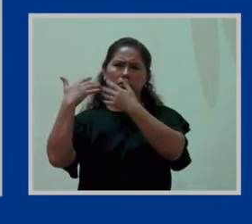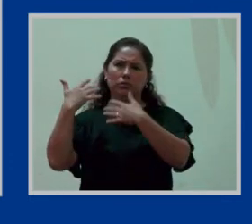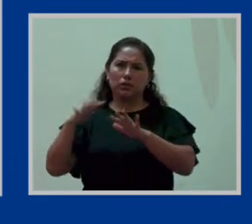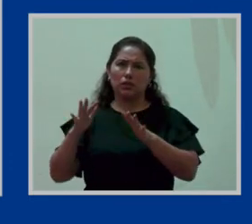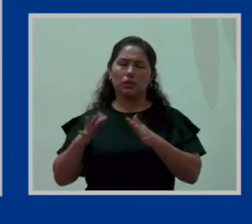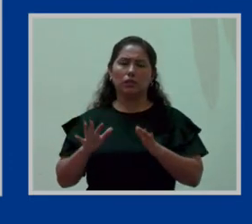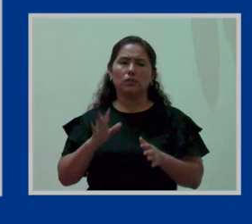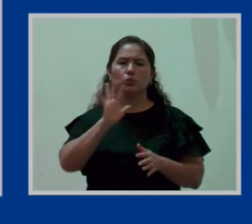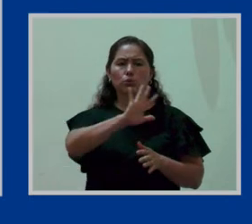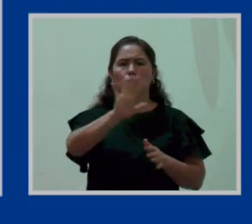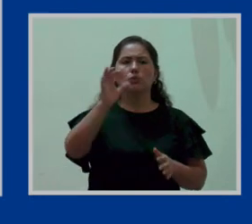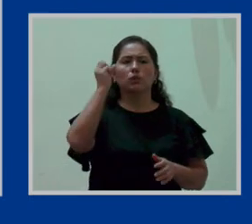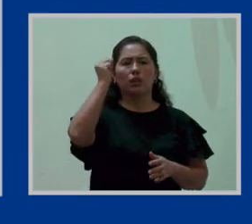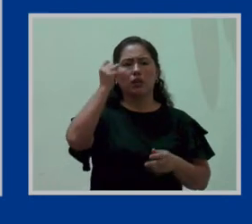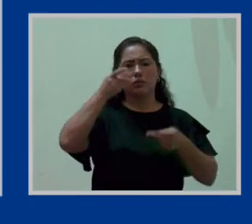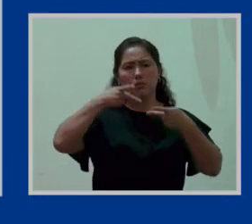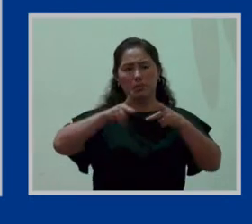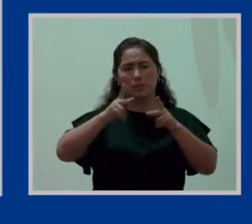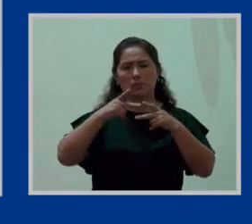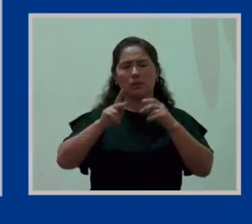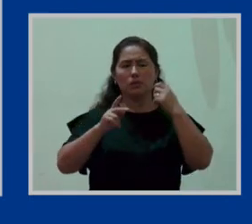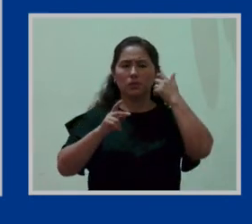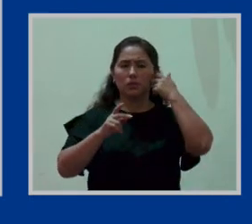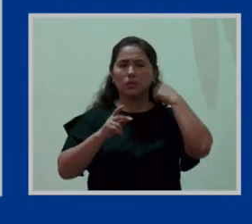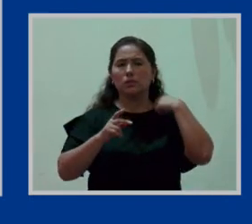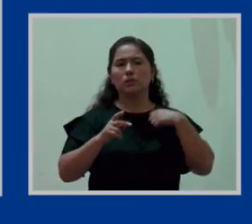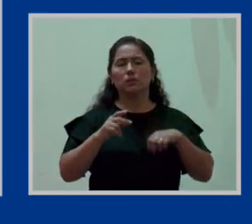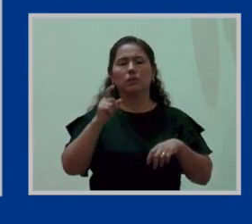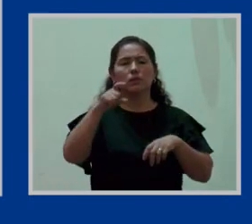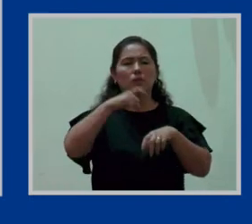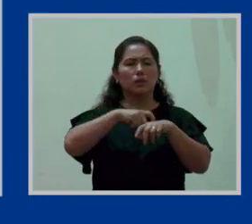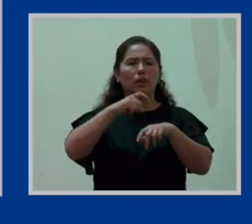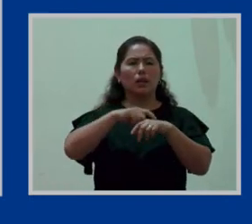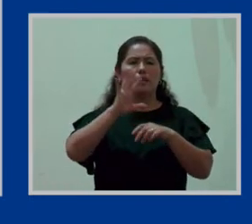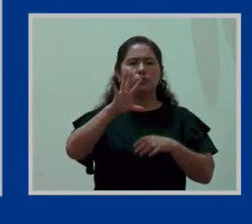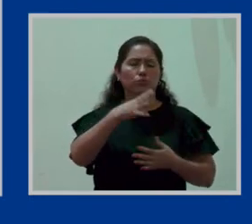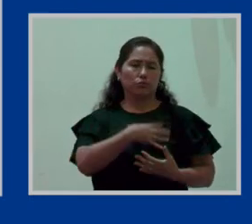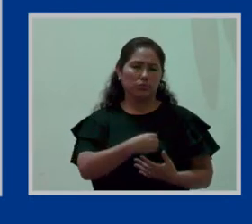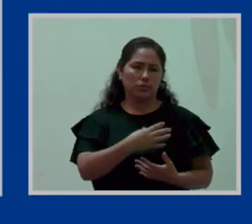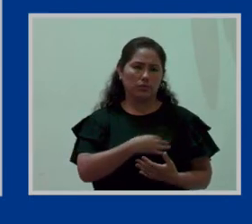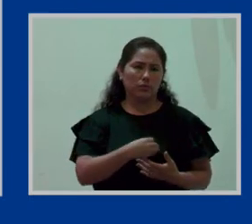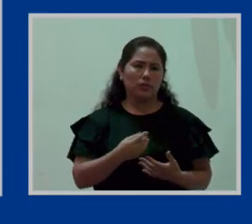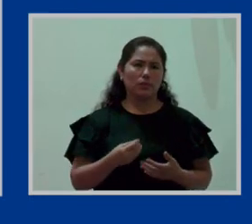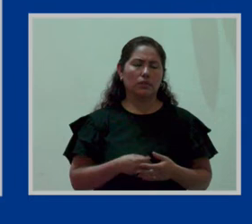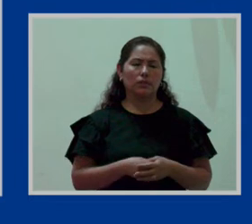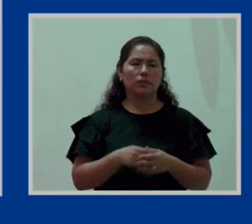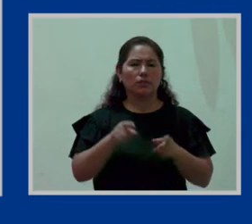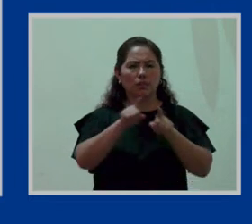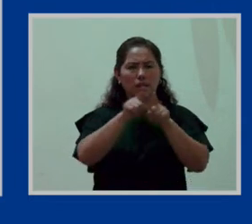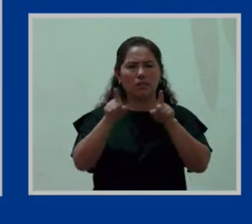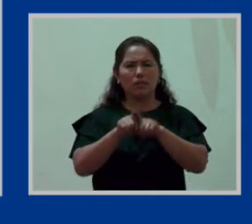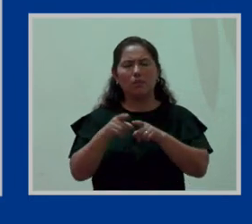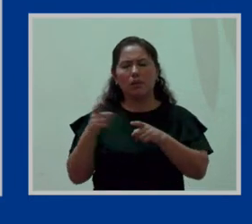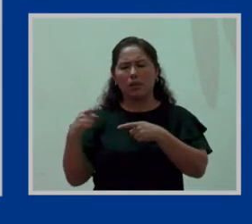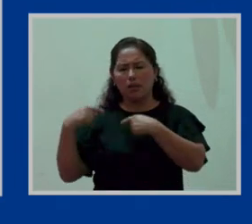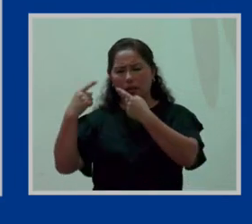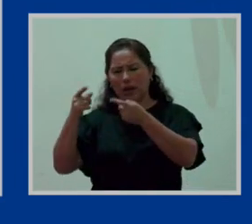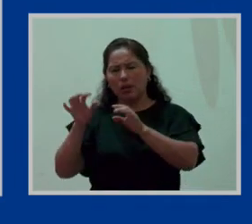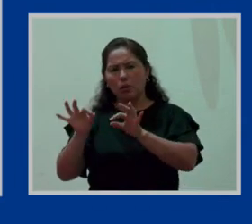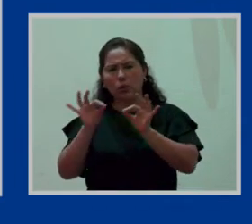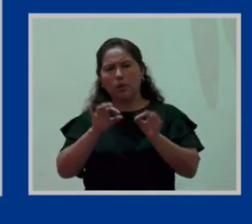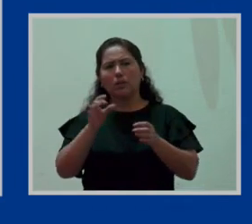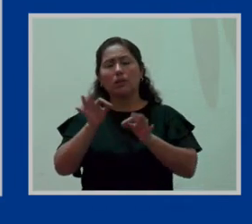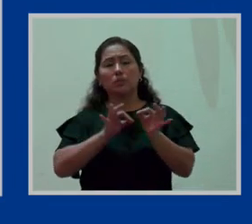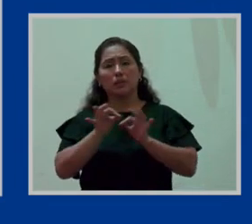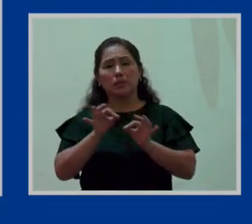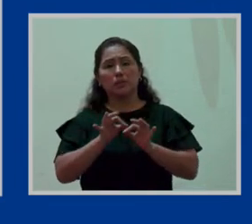el derecho al permiso de la hora de lactancia es tal igual como se explicó o